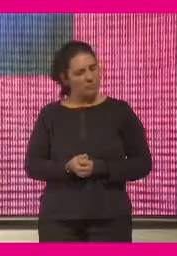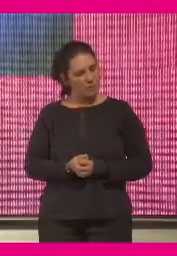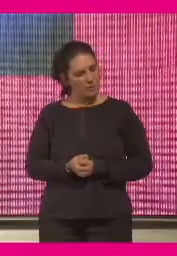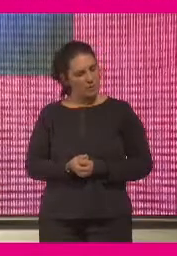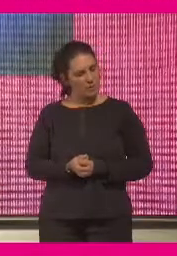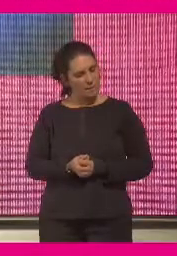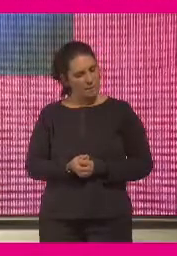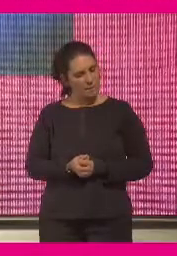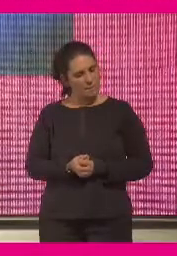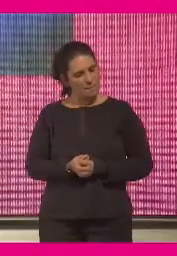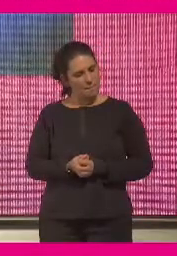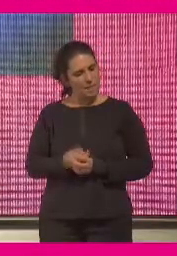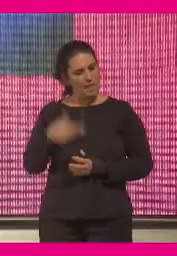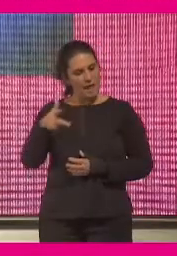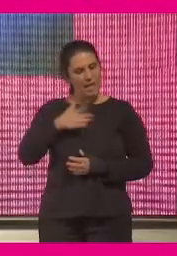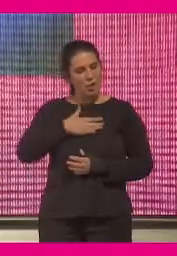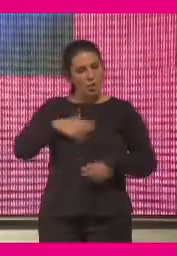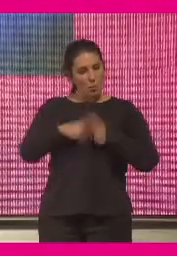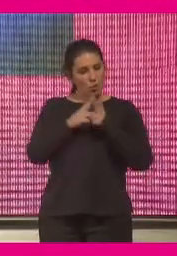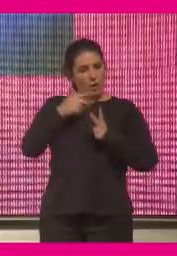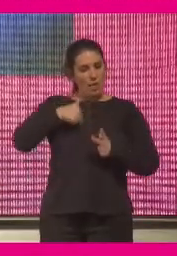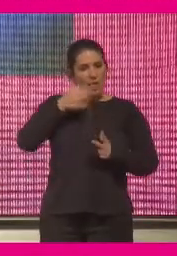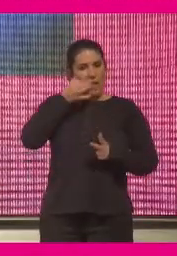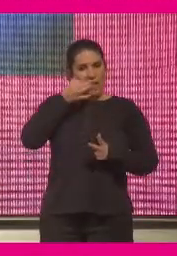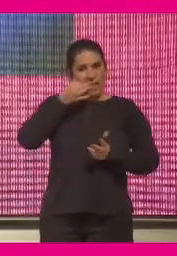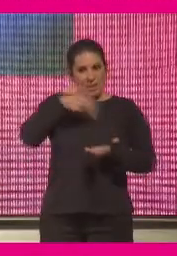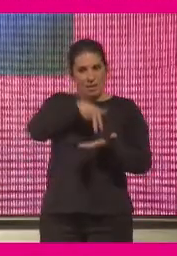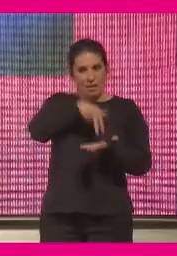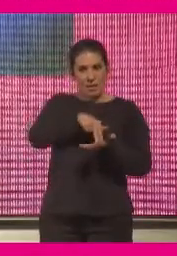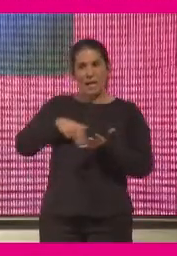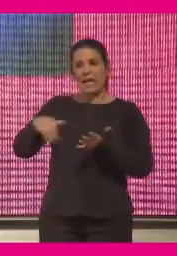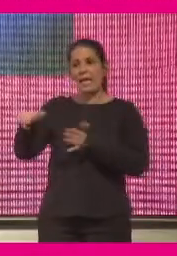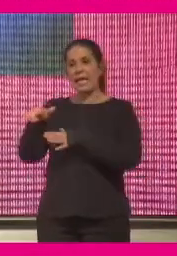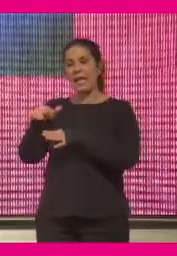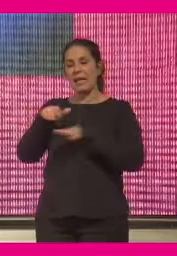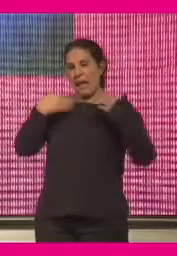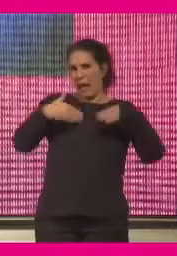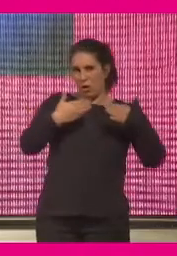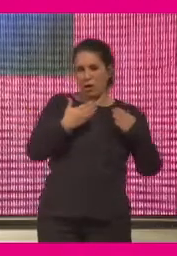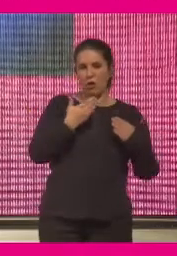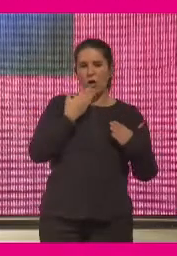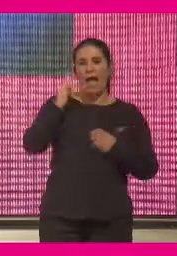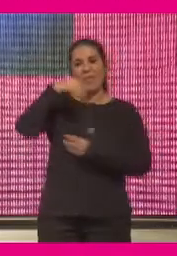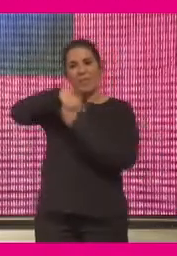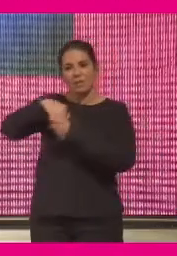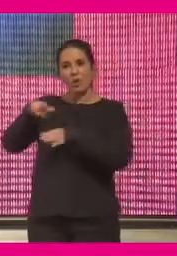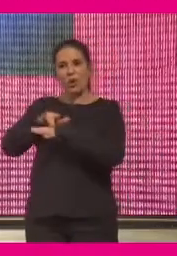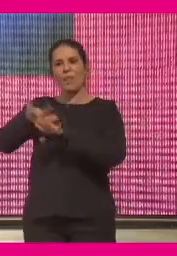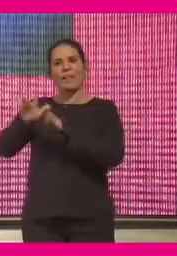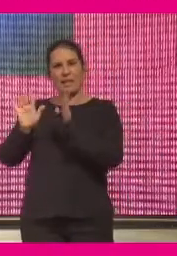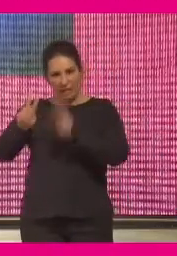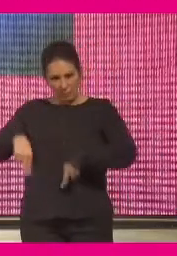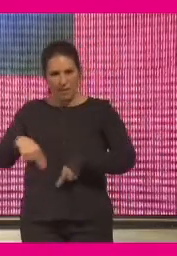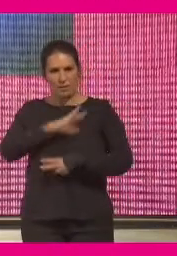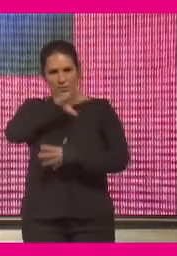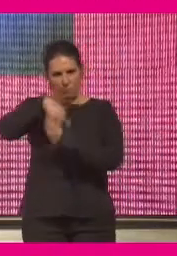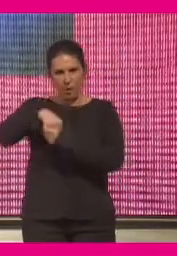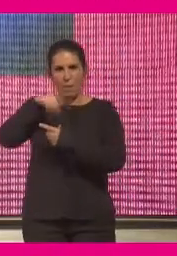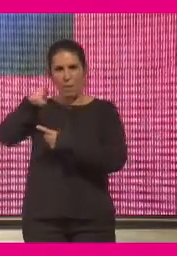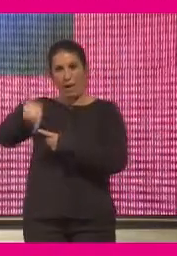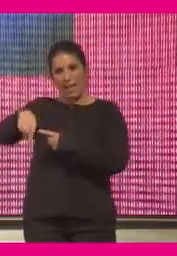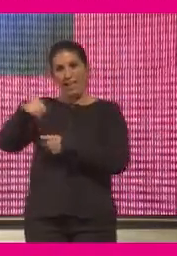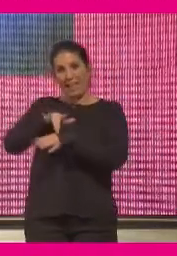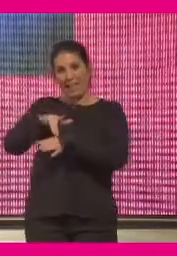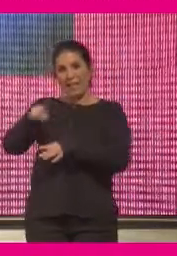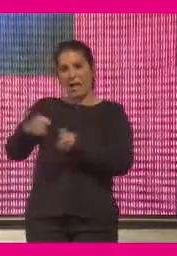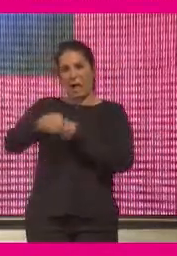que nos hemos otorgado como sociedad en el mundo físico, en el mundo analógico, sigan existiendo en el mundo digital, pero también ampliar esos derechos